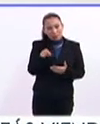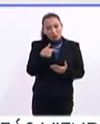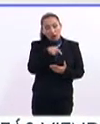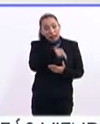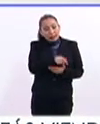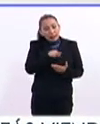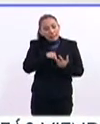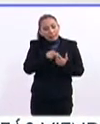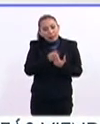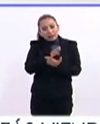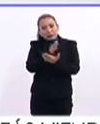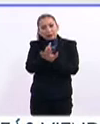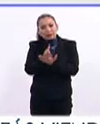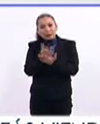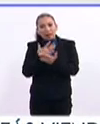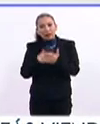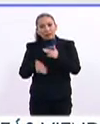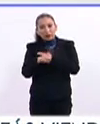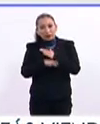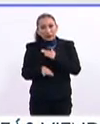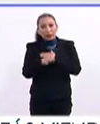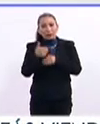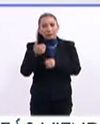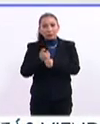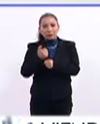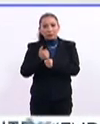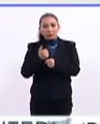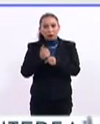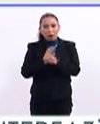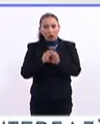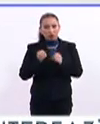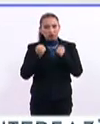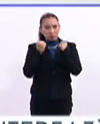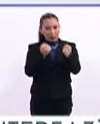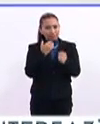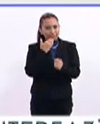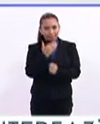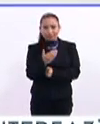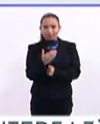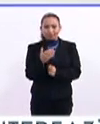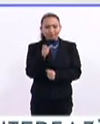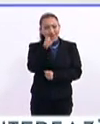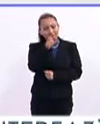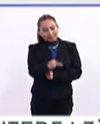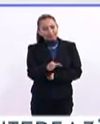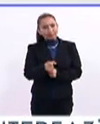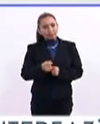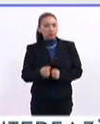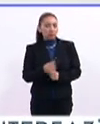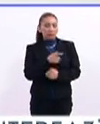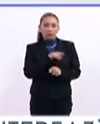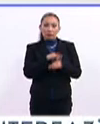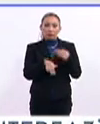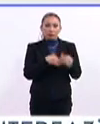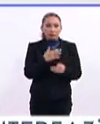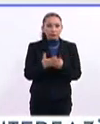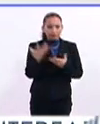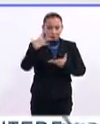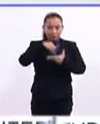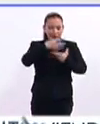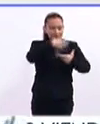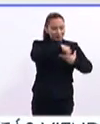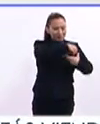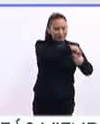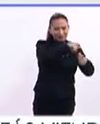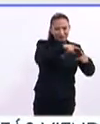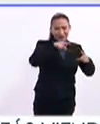entre a la etapa básica, a la primaria con fuerza, bien seguro, en fin, con todo un